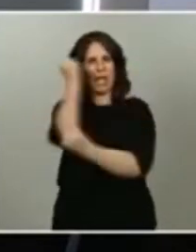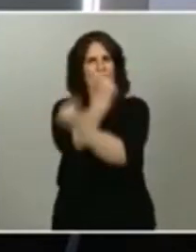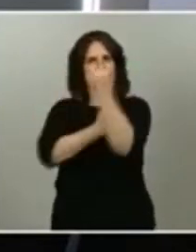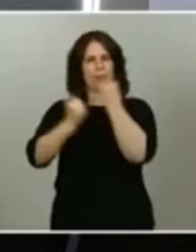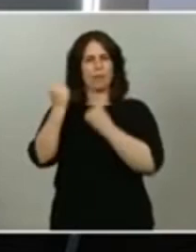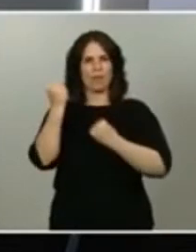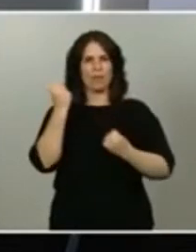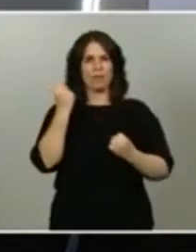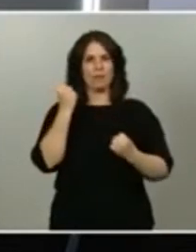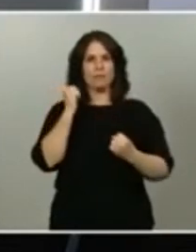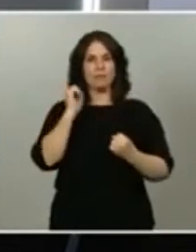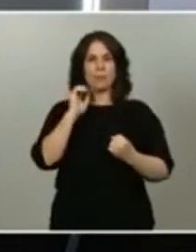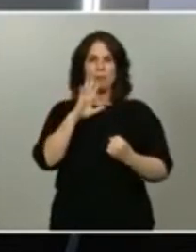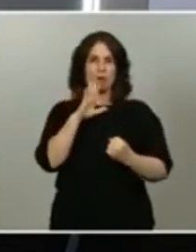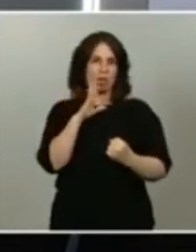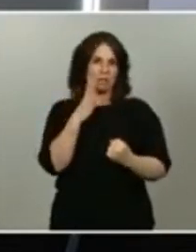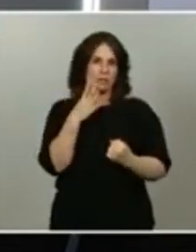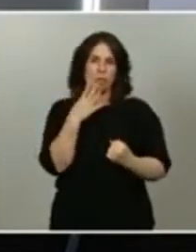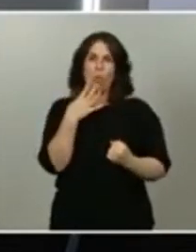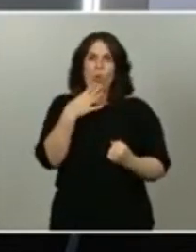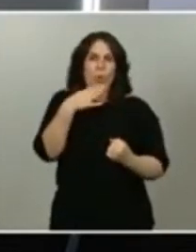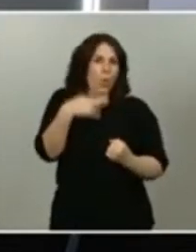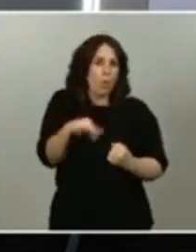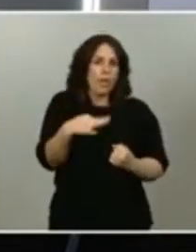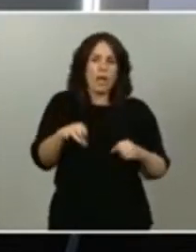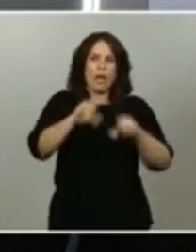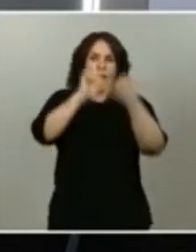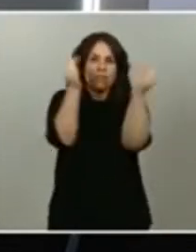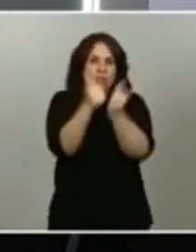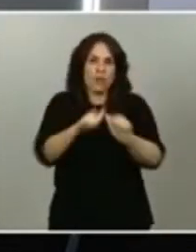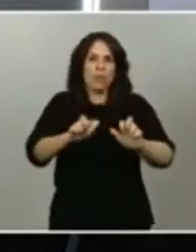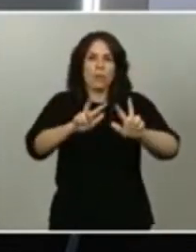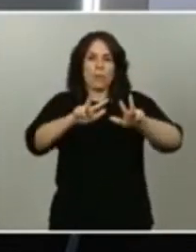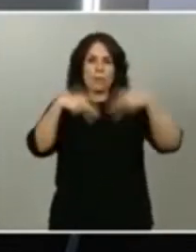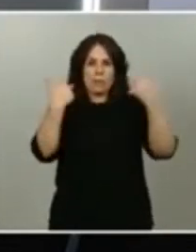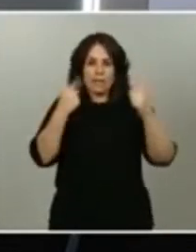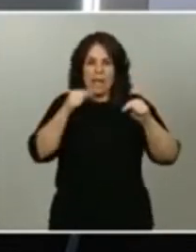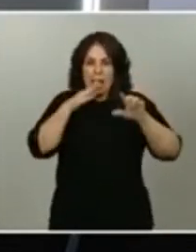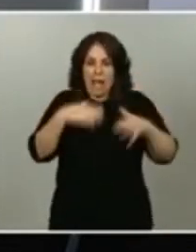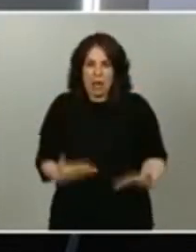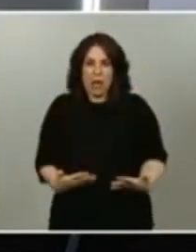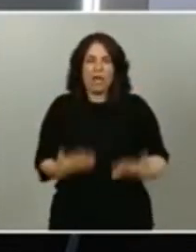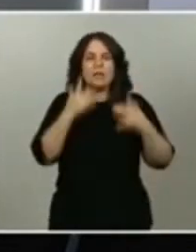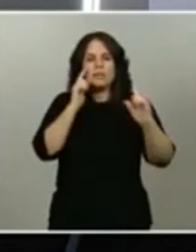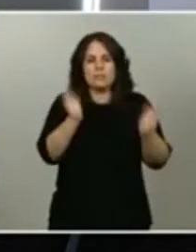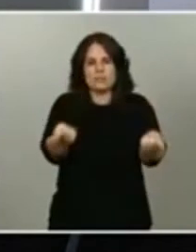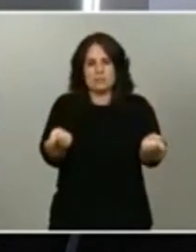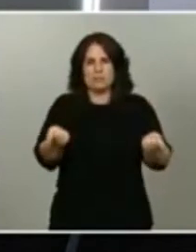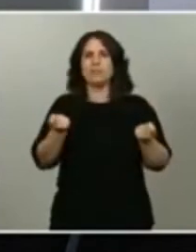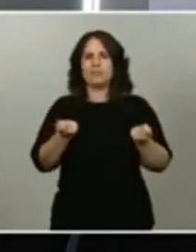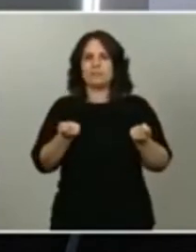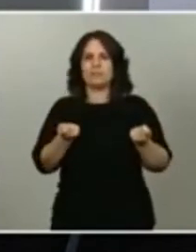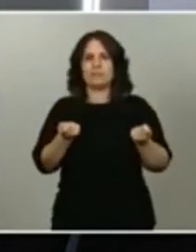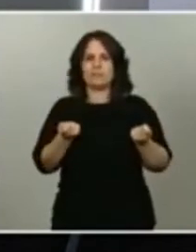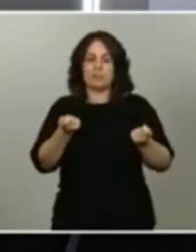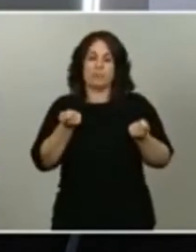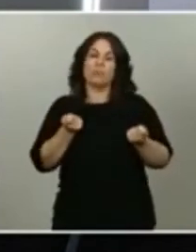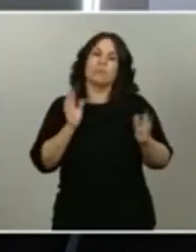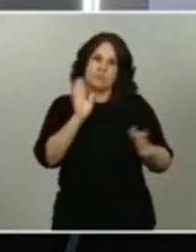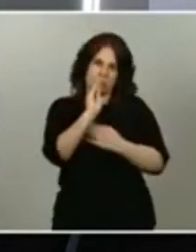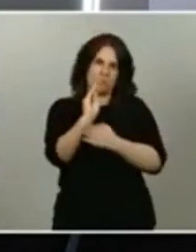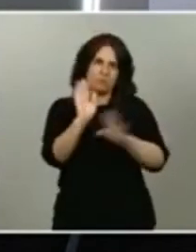que ha sido el único instrumento que nos ha permitido tener hoy controlada con todas las cautelas esta pandemia